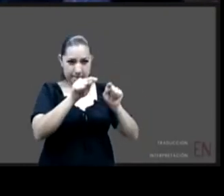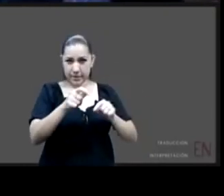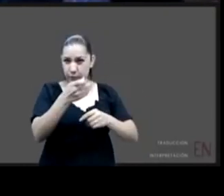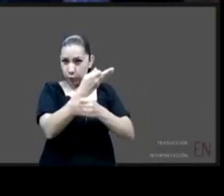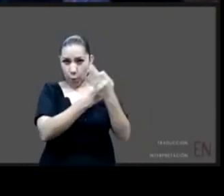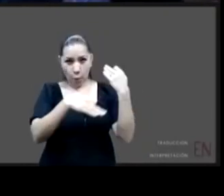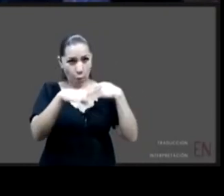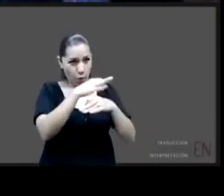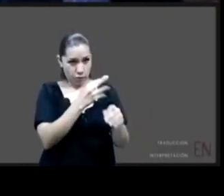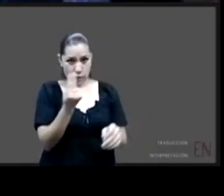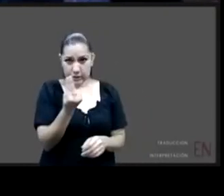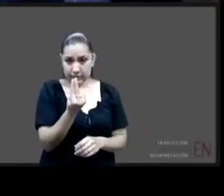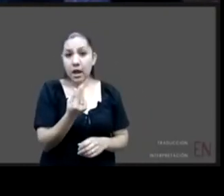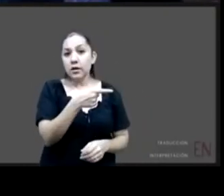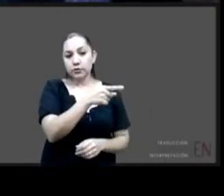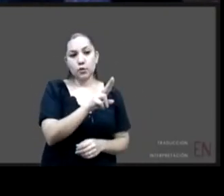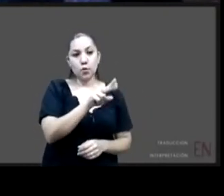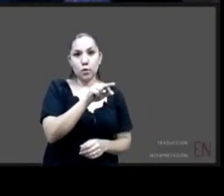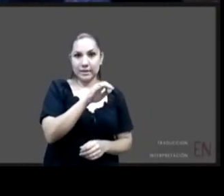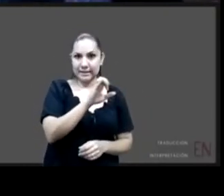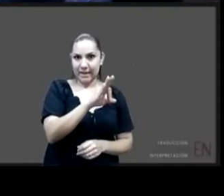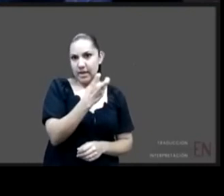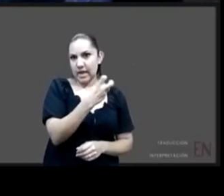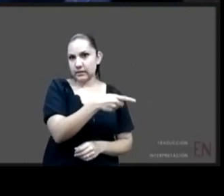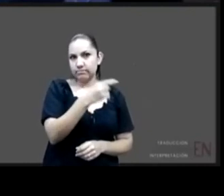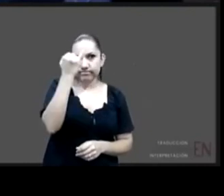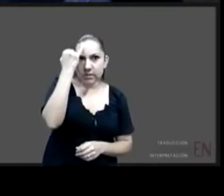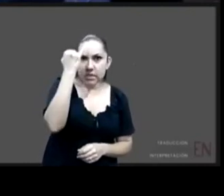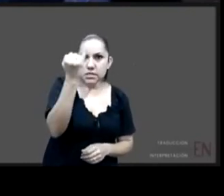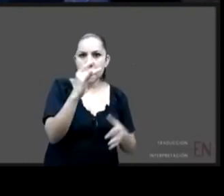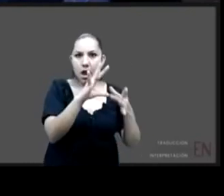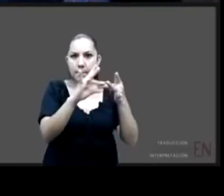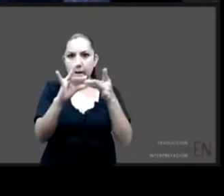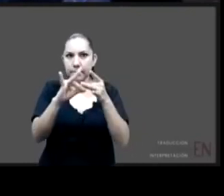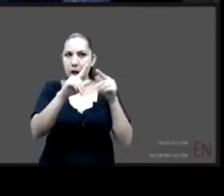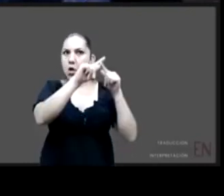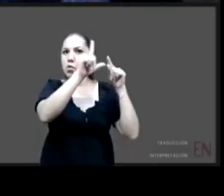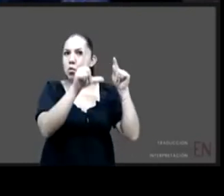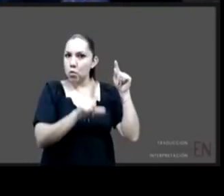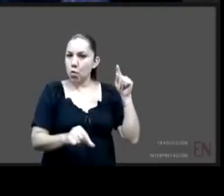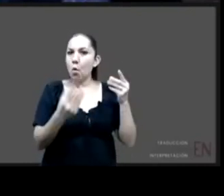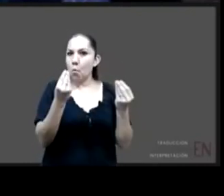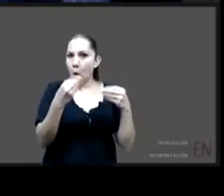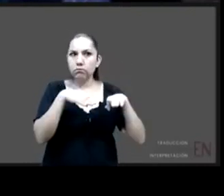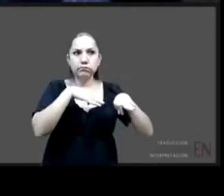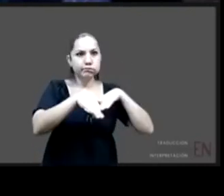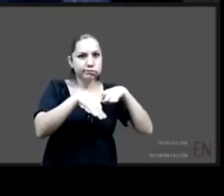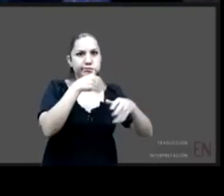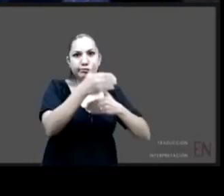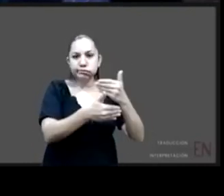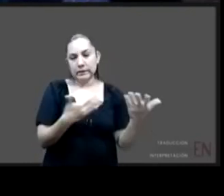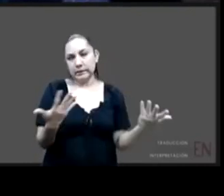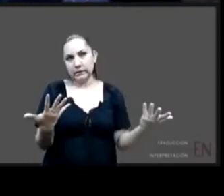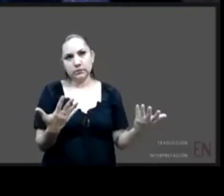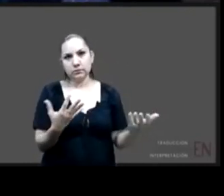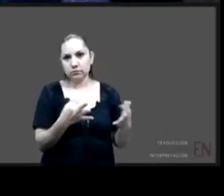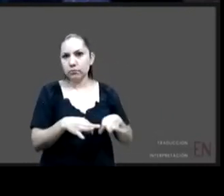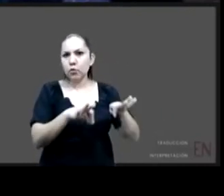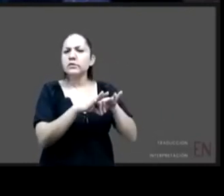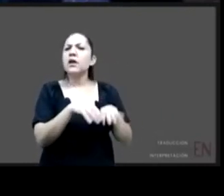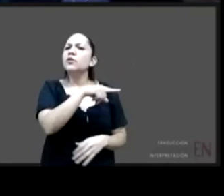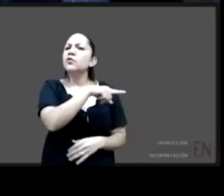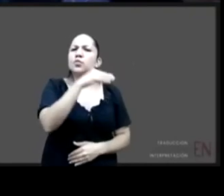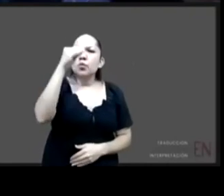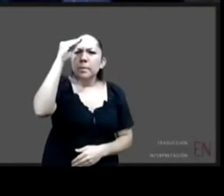perspectiva en todo el país ¿cómo pensarías que podemos seguir apoyando ayudando para que esto que ya